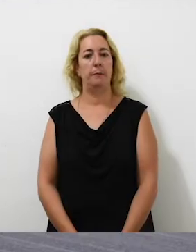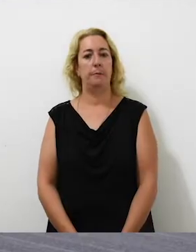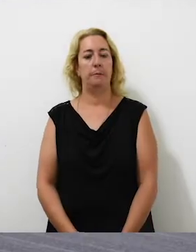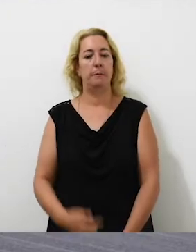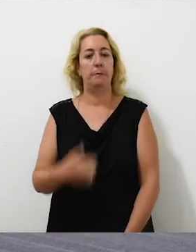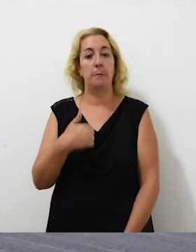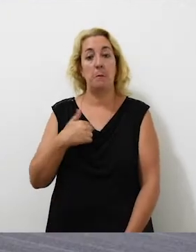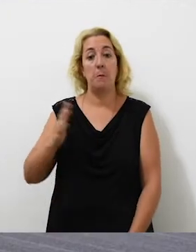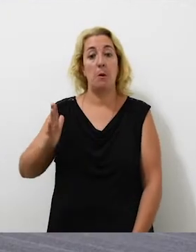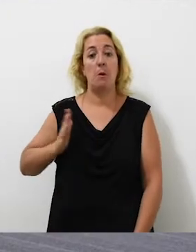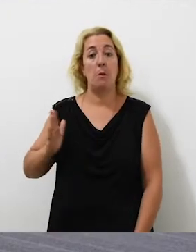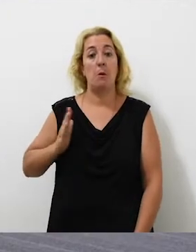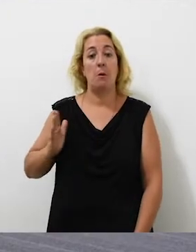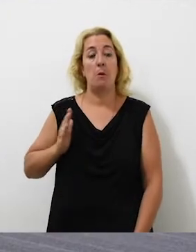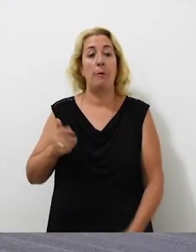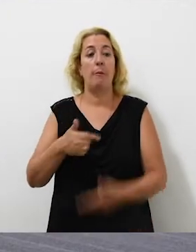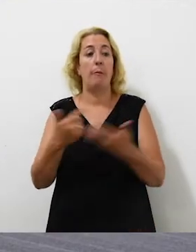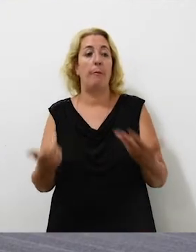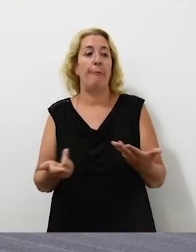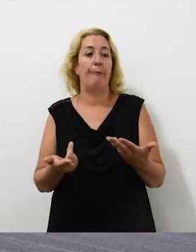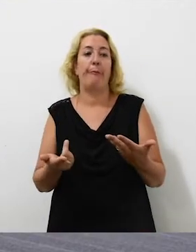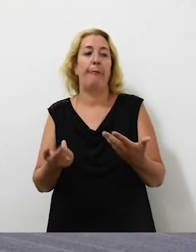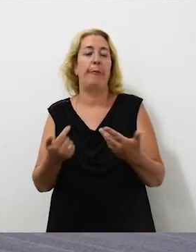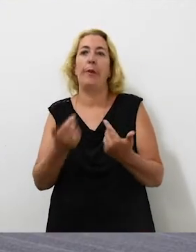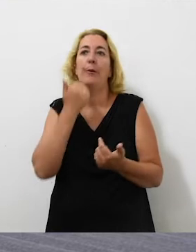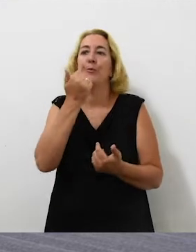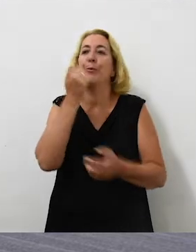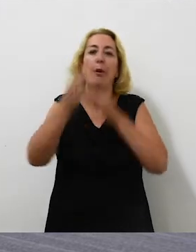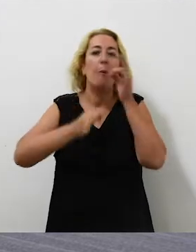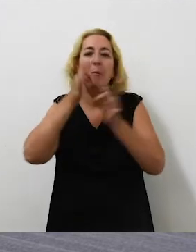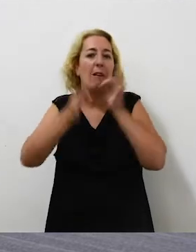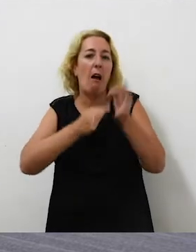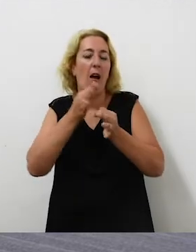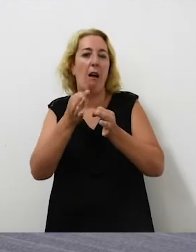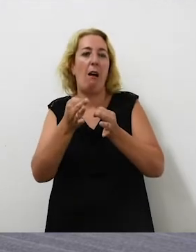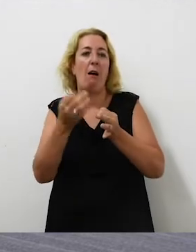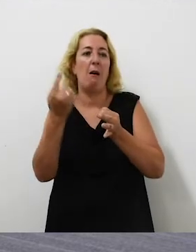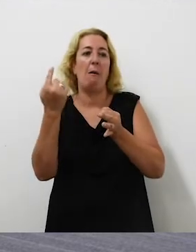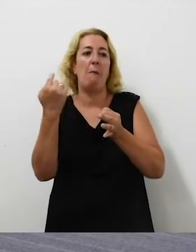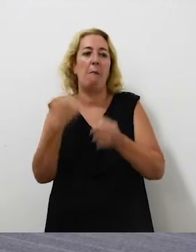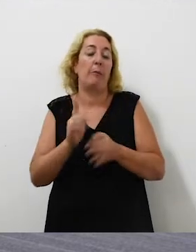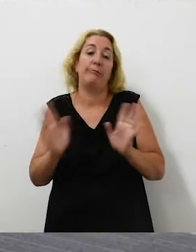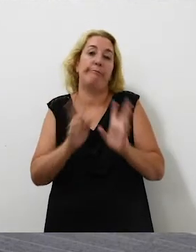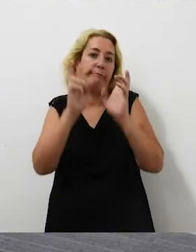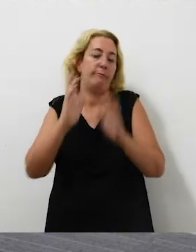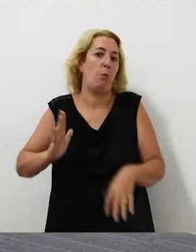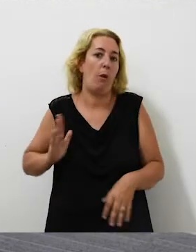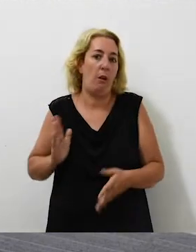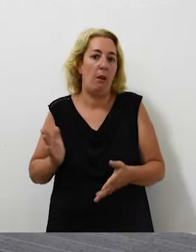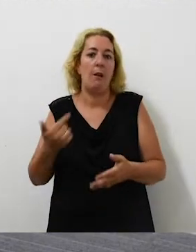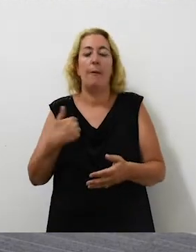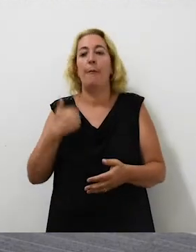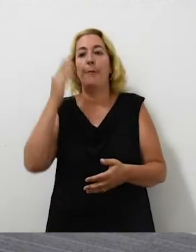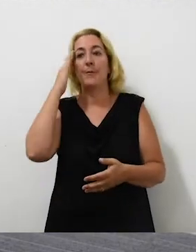Para mí que las mujeres son nuestro, corte la acosan más, no sé cómo explicarte muy bien, pero es más sobre las mujeres. Te pones a pensar